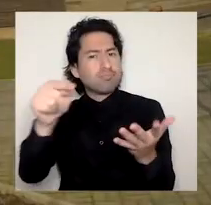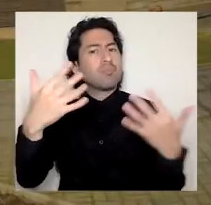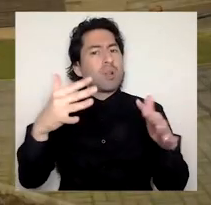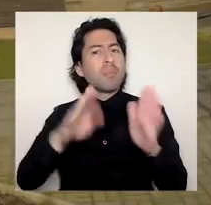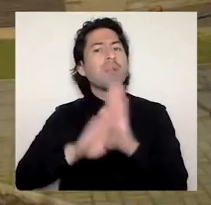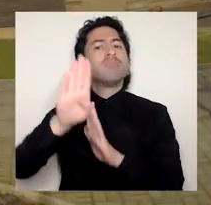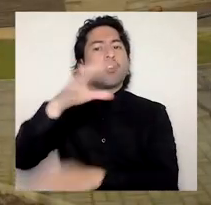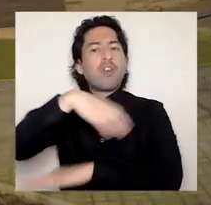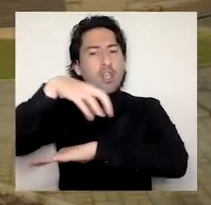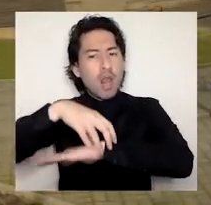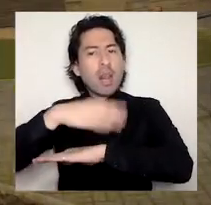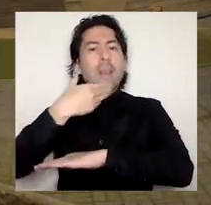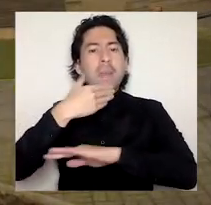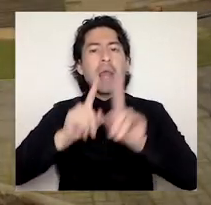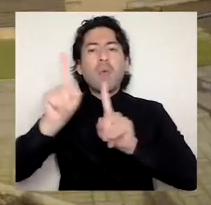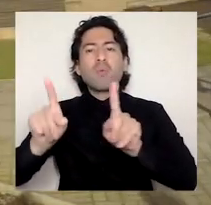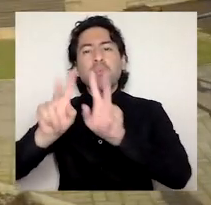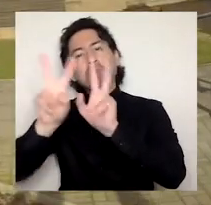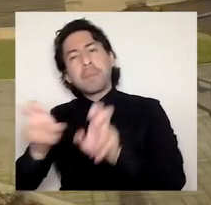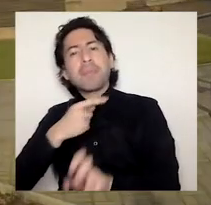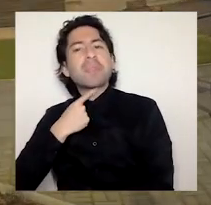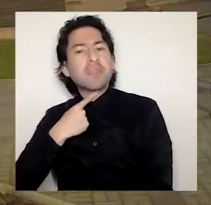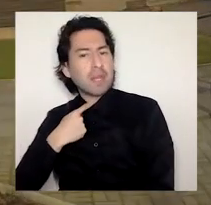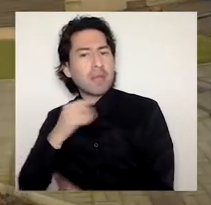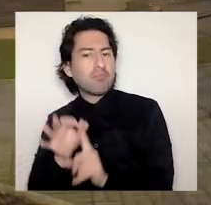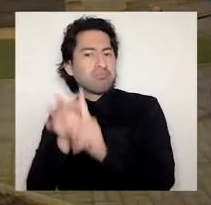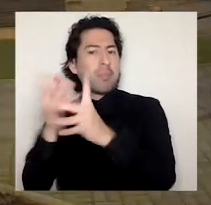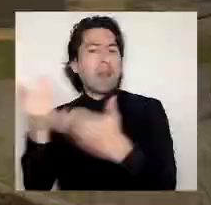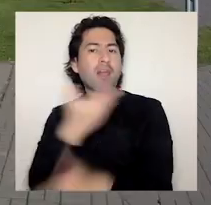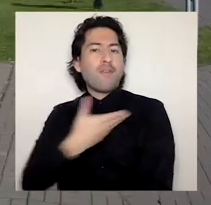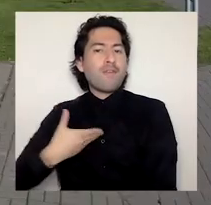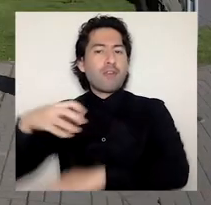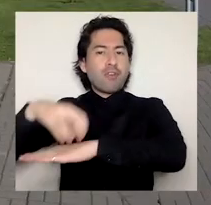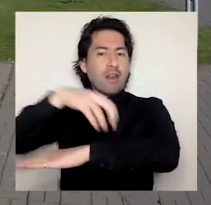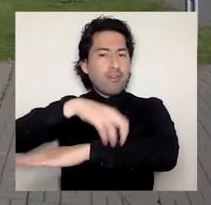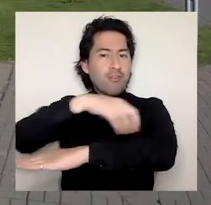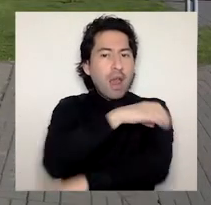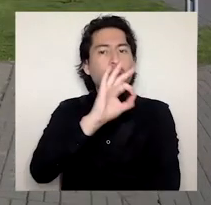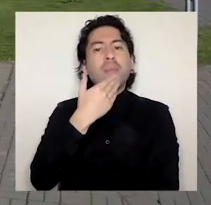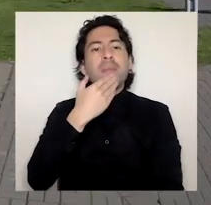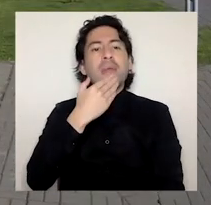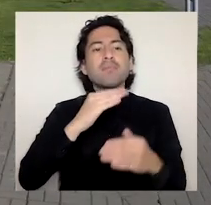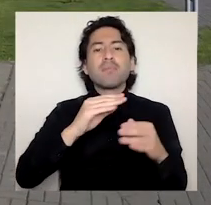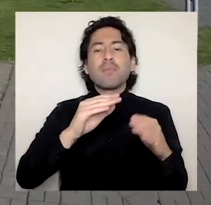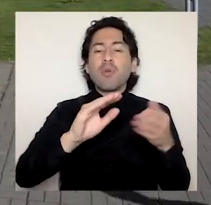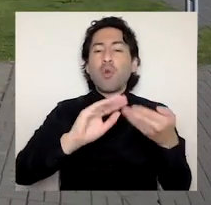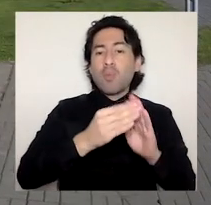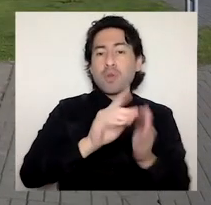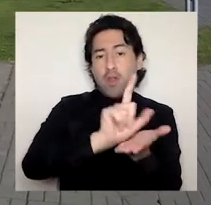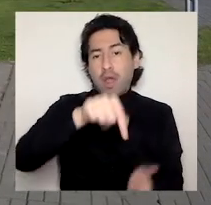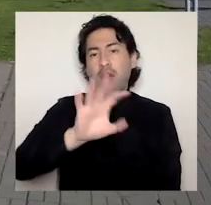así como también asuntos de interés prioritario para los gobiernos regionales, las comunidades locales,